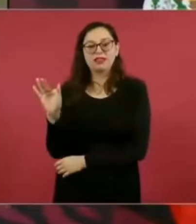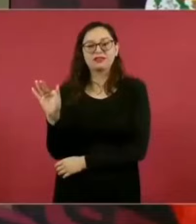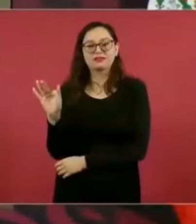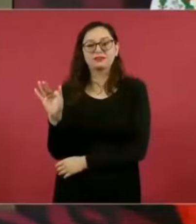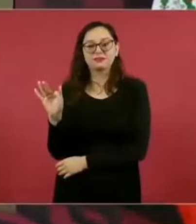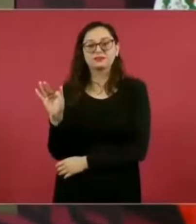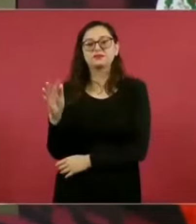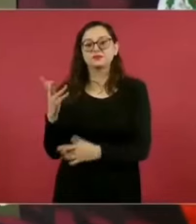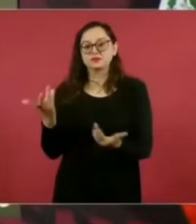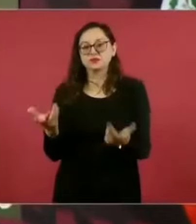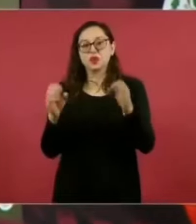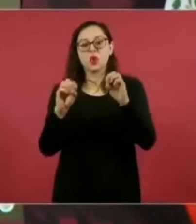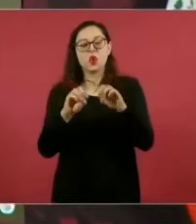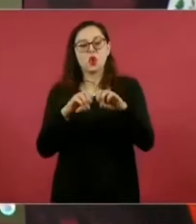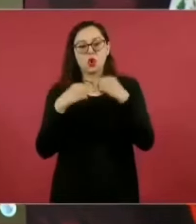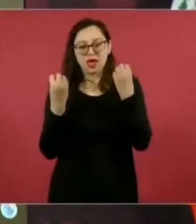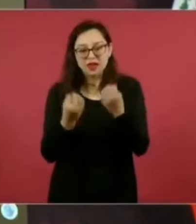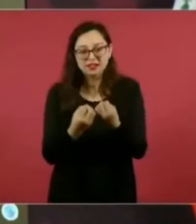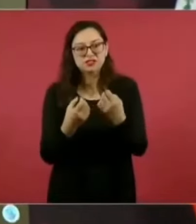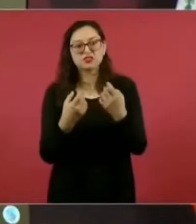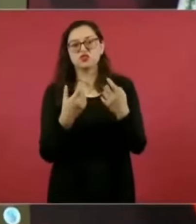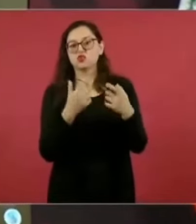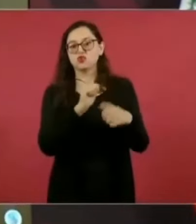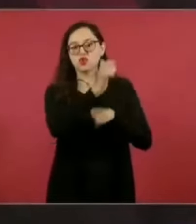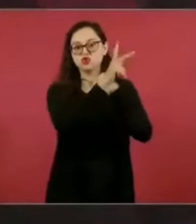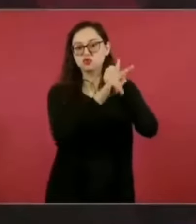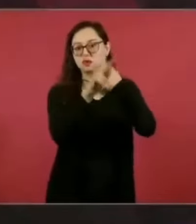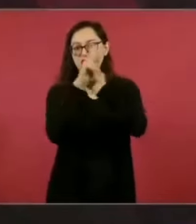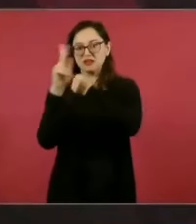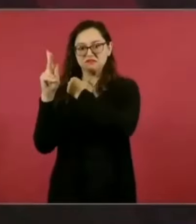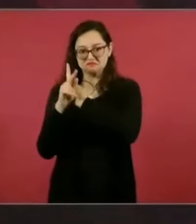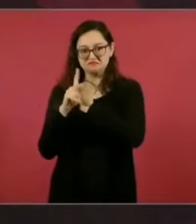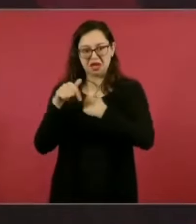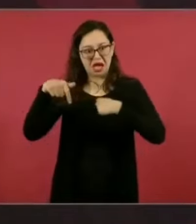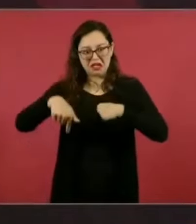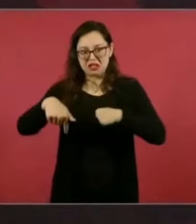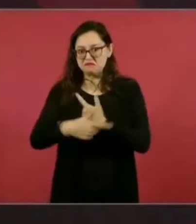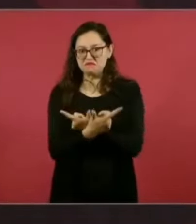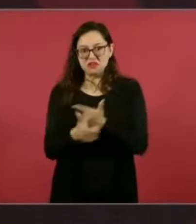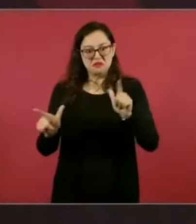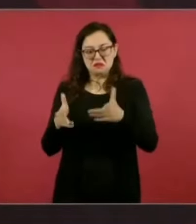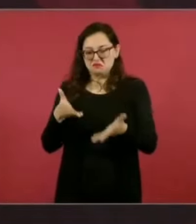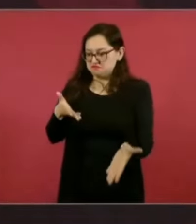de organizaciones del extranjero y otros países. Es decir,